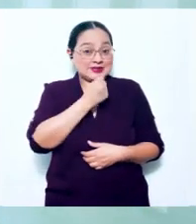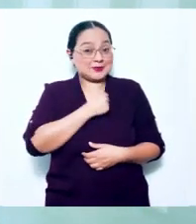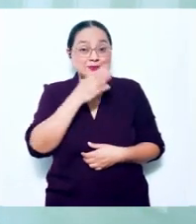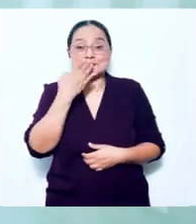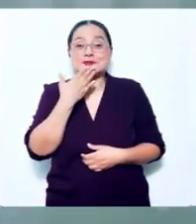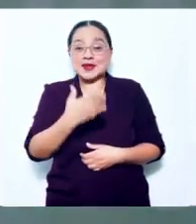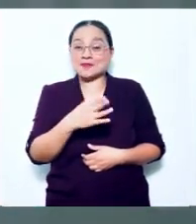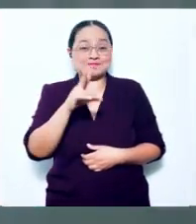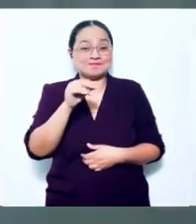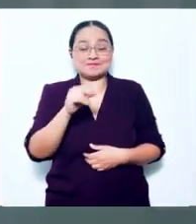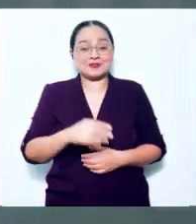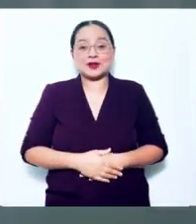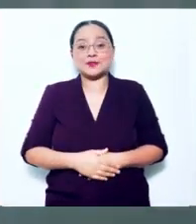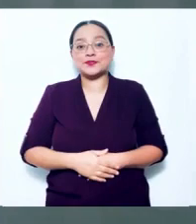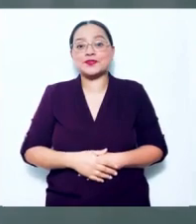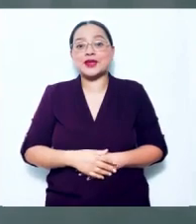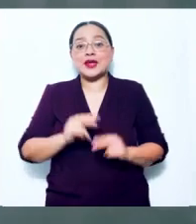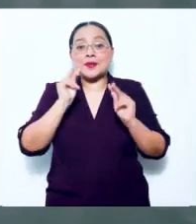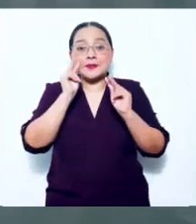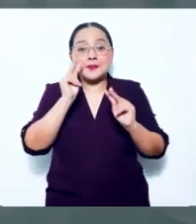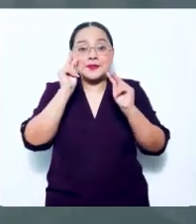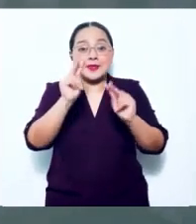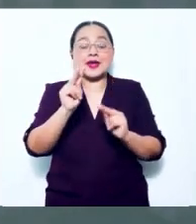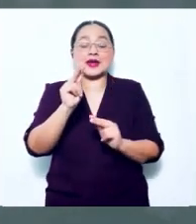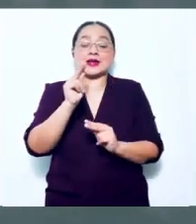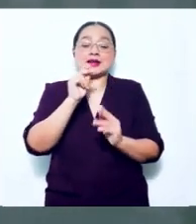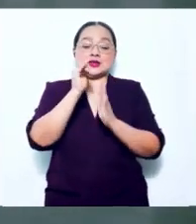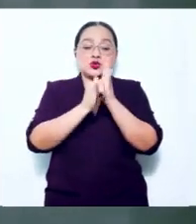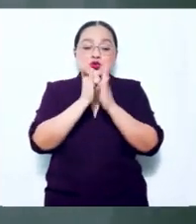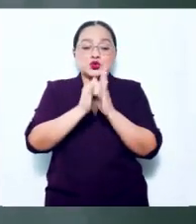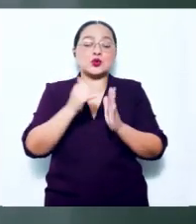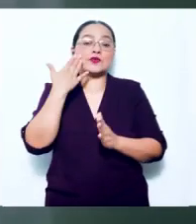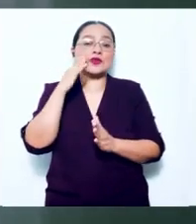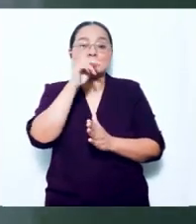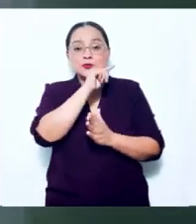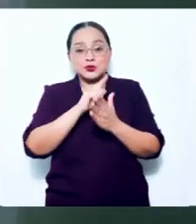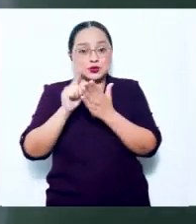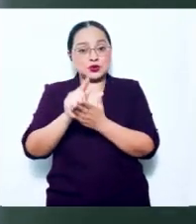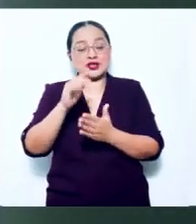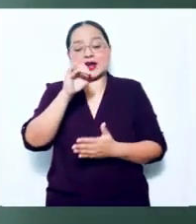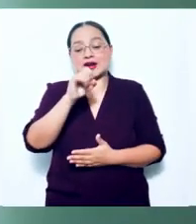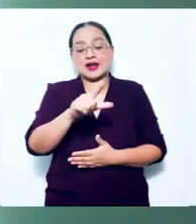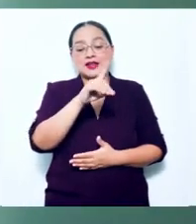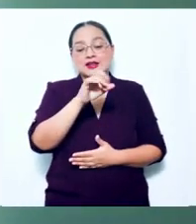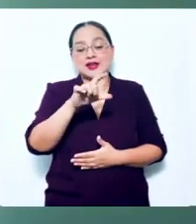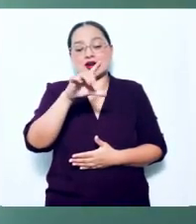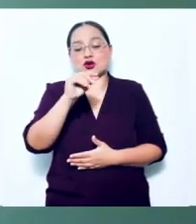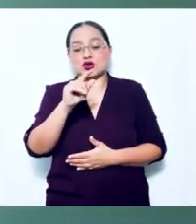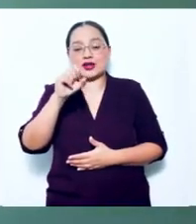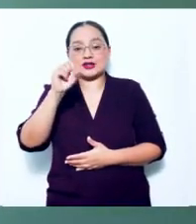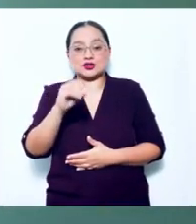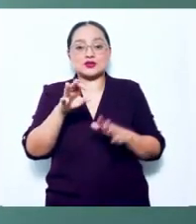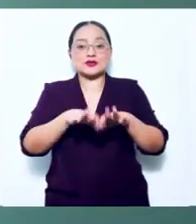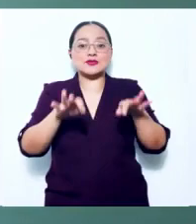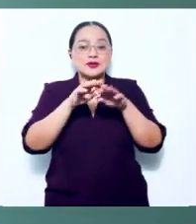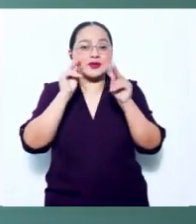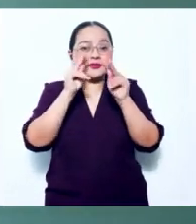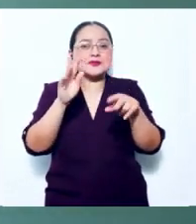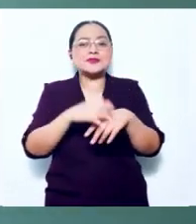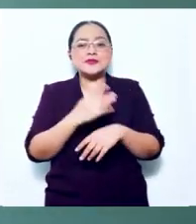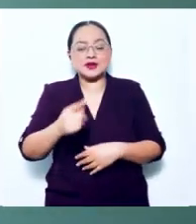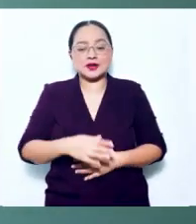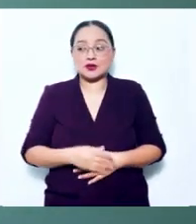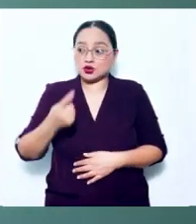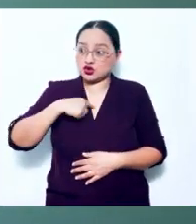la salud. Por último, ¿por qué es importante seguir las redes sociales del canal del Congreso? Porque a través de las redes sociales